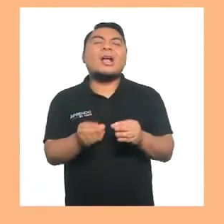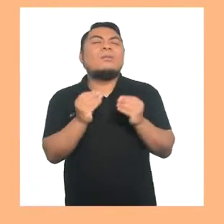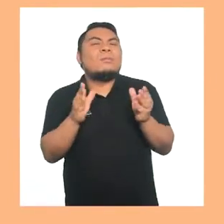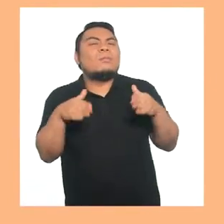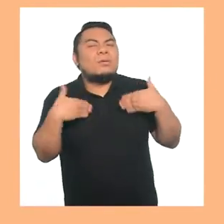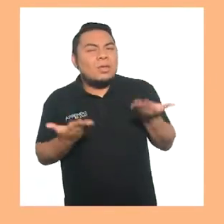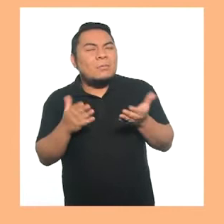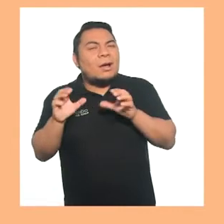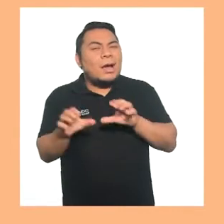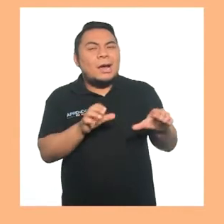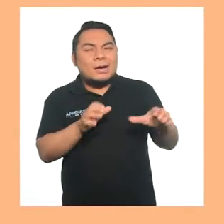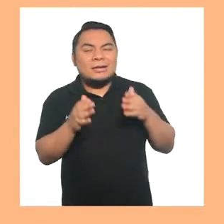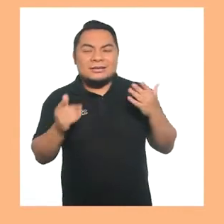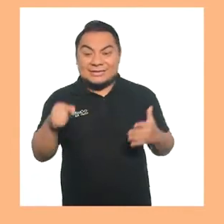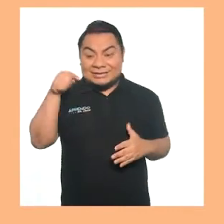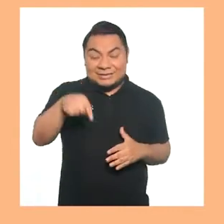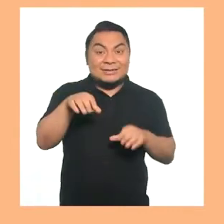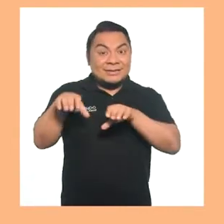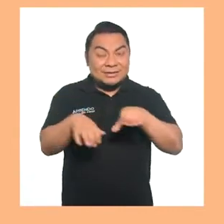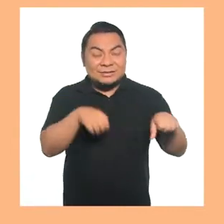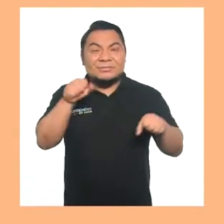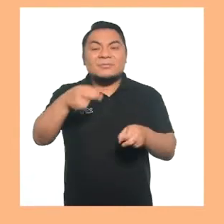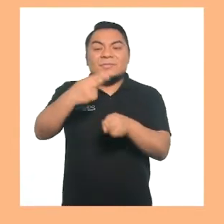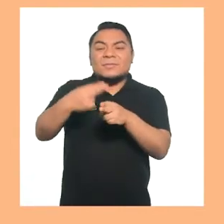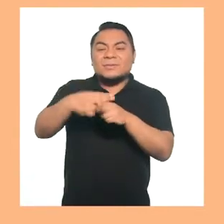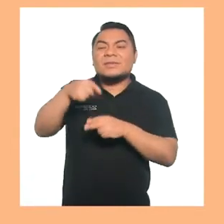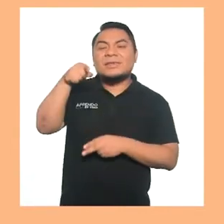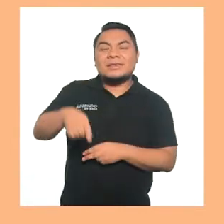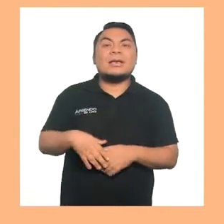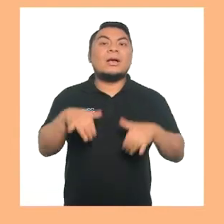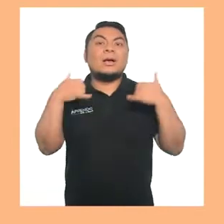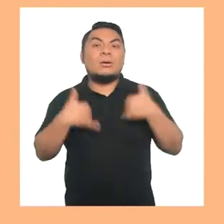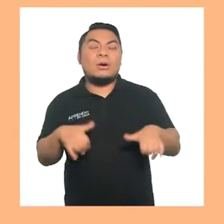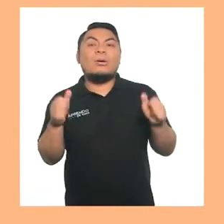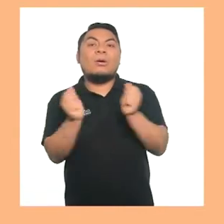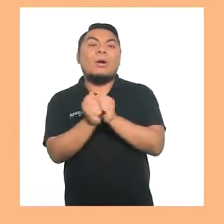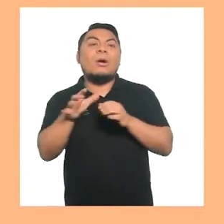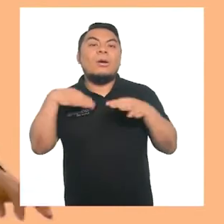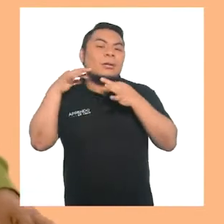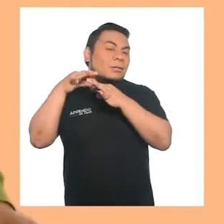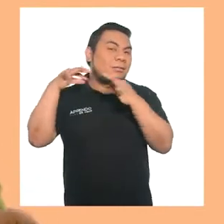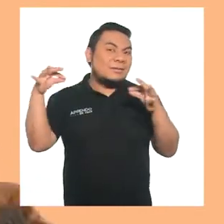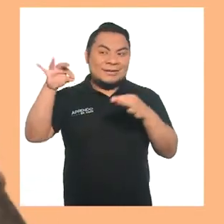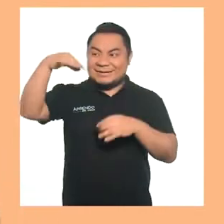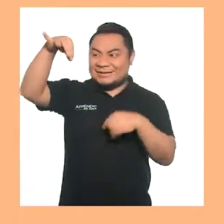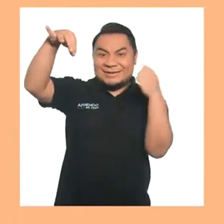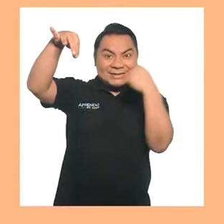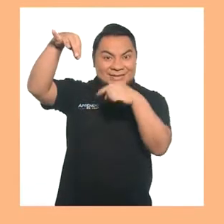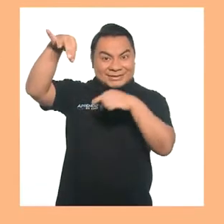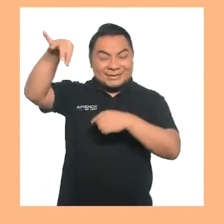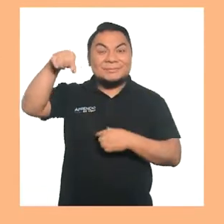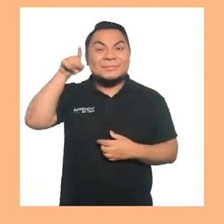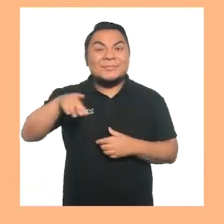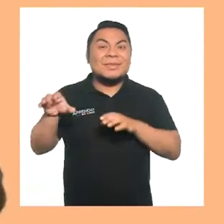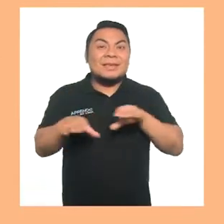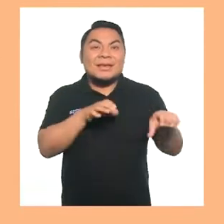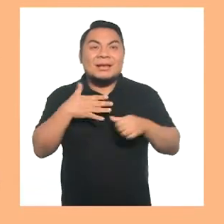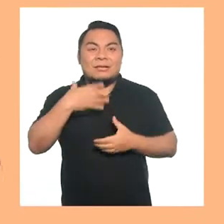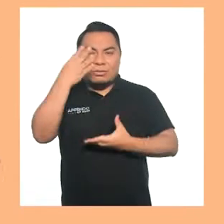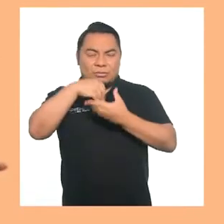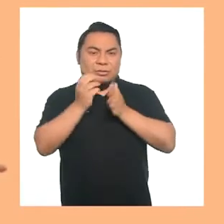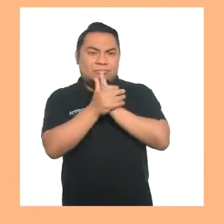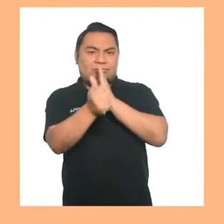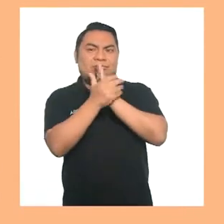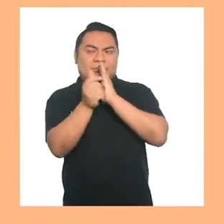cómo podemos realizar esta actividad llamada Juego con Pañuelos para desarrollar mis